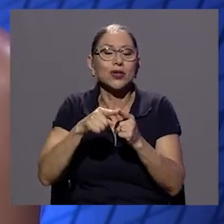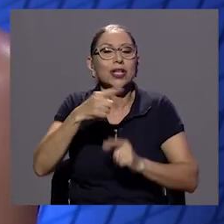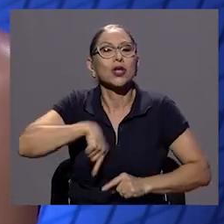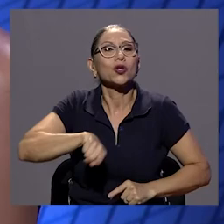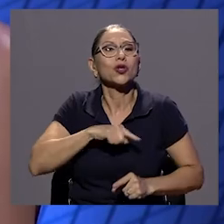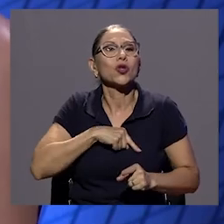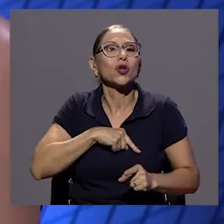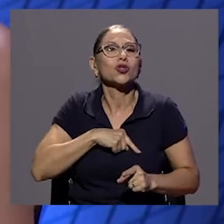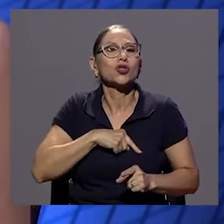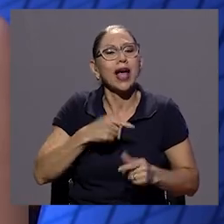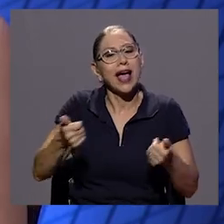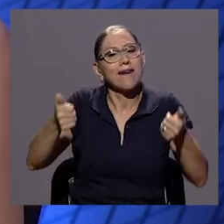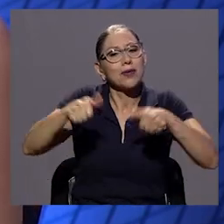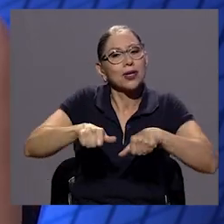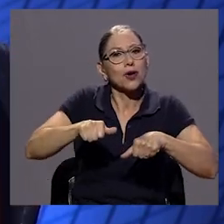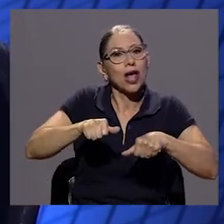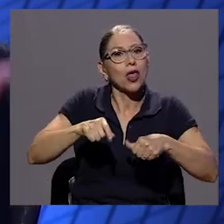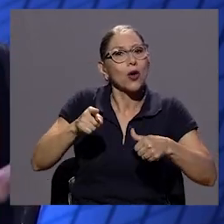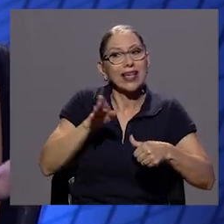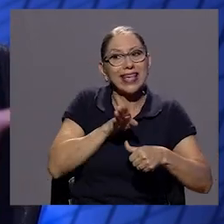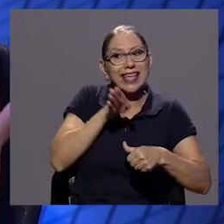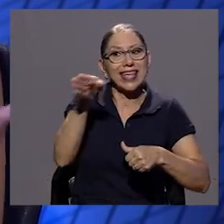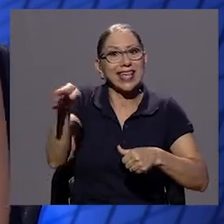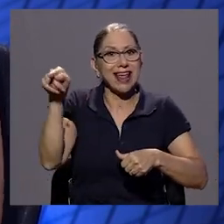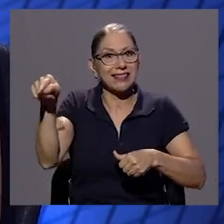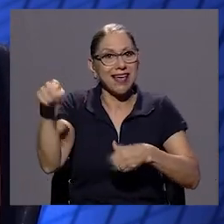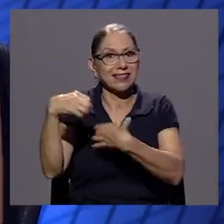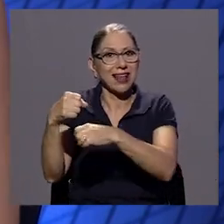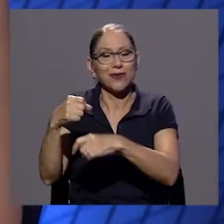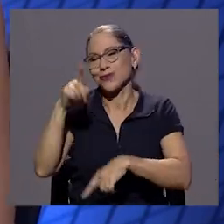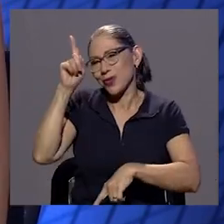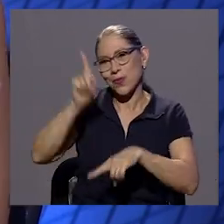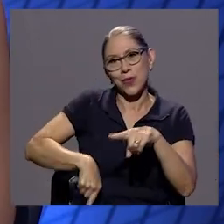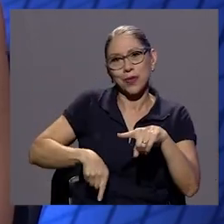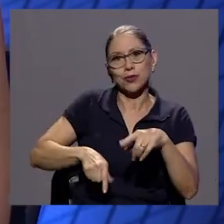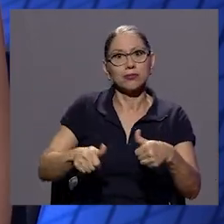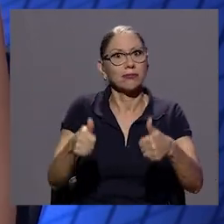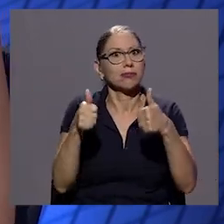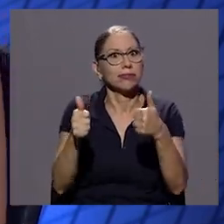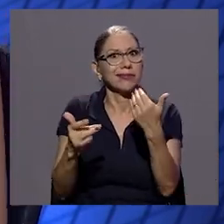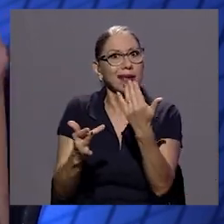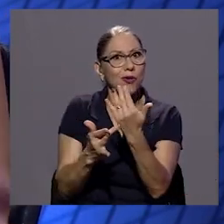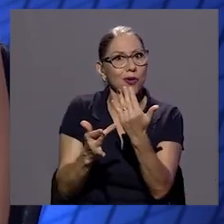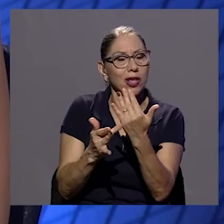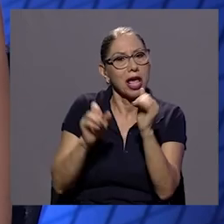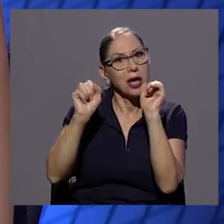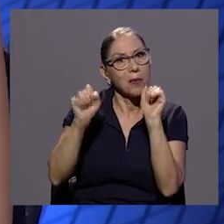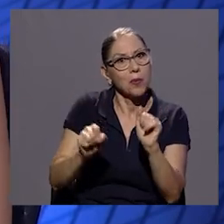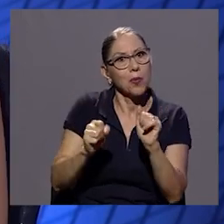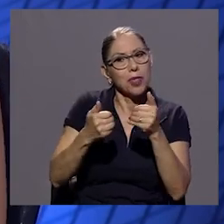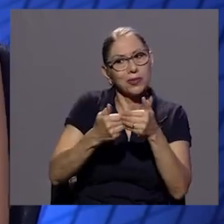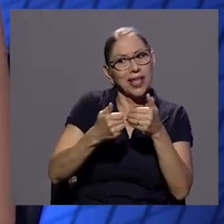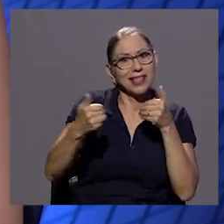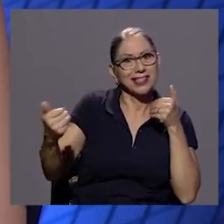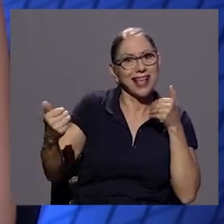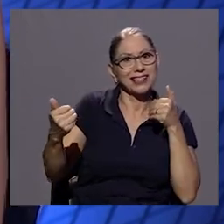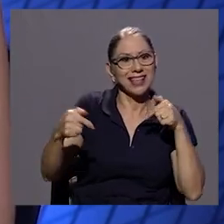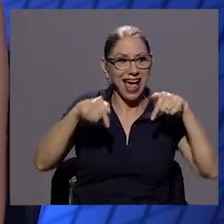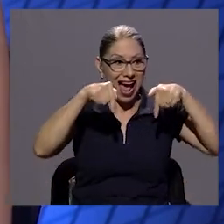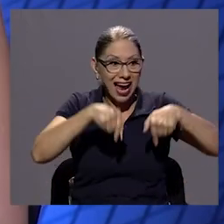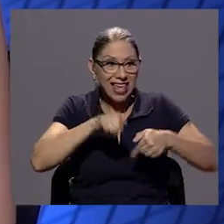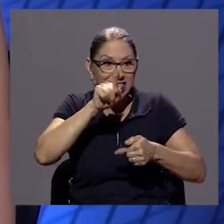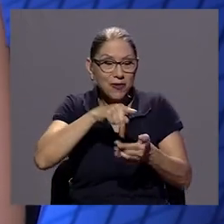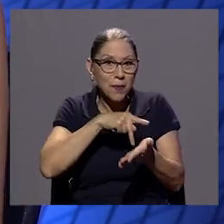obviamente no lo pudimos hacer por dicha y la tecnología existe y pudimos hacerlo a distancia alquilando aquí un estudio o sea hubo que